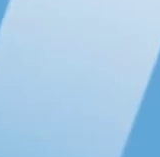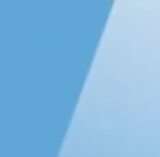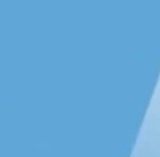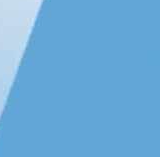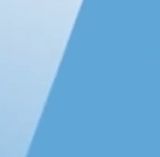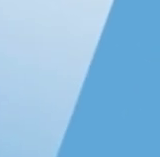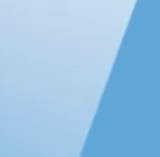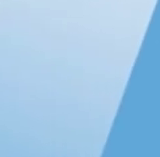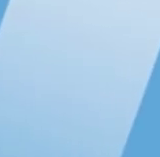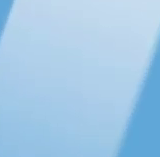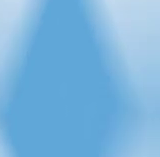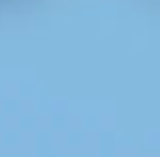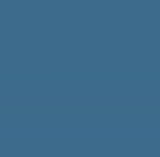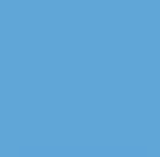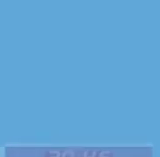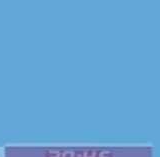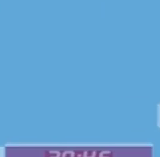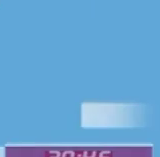Continuamos.